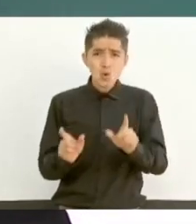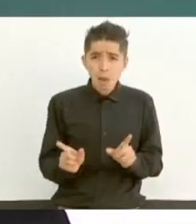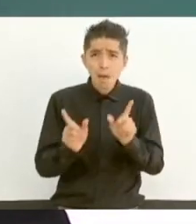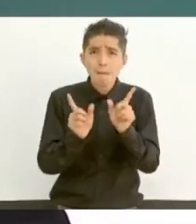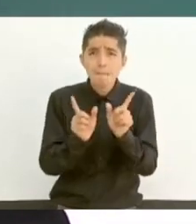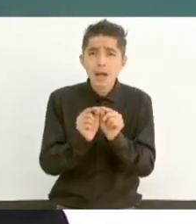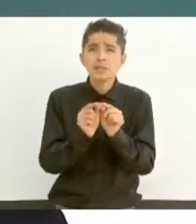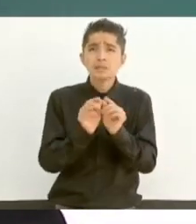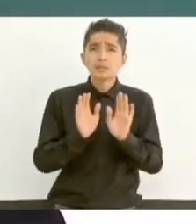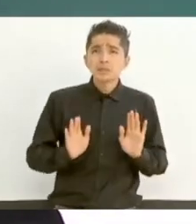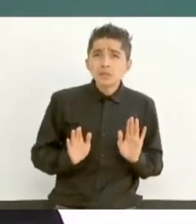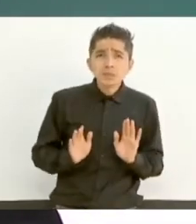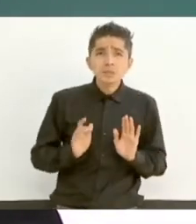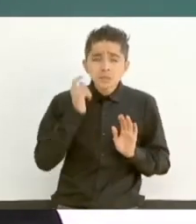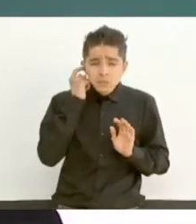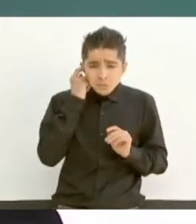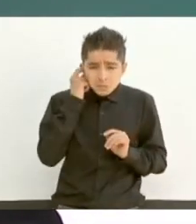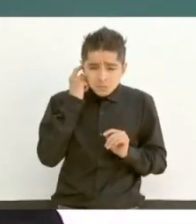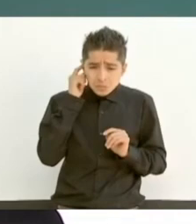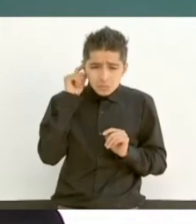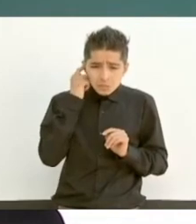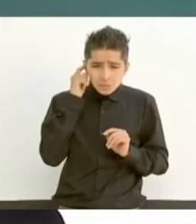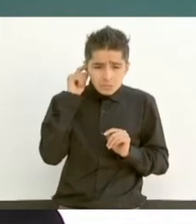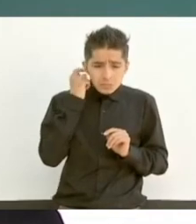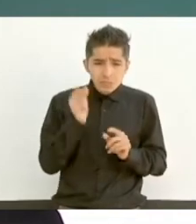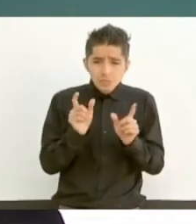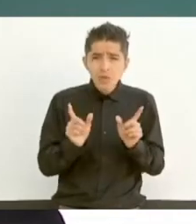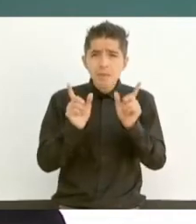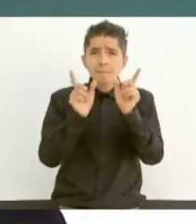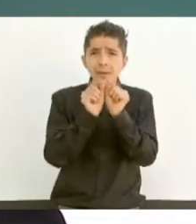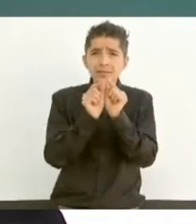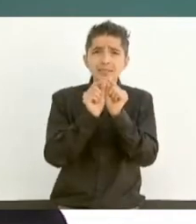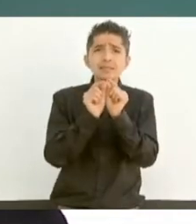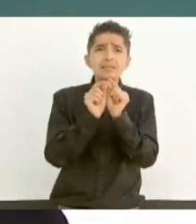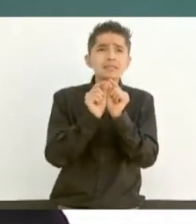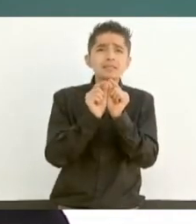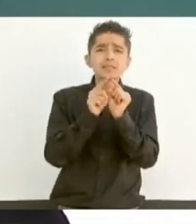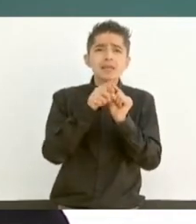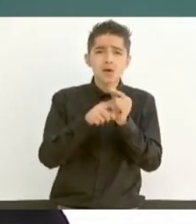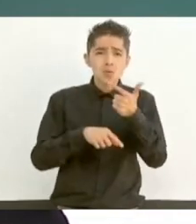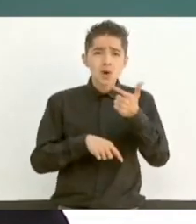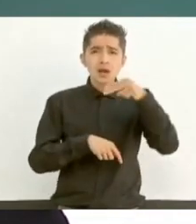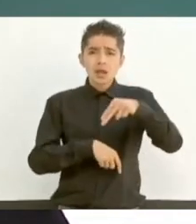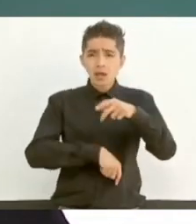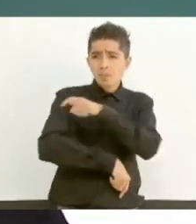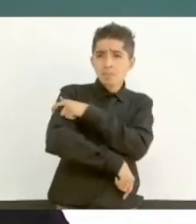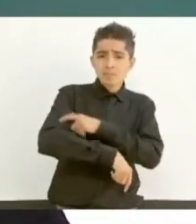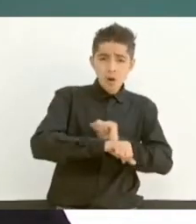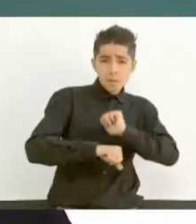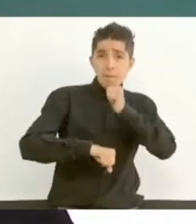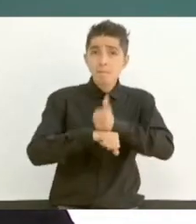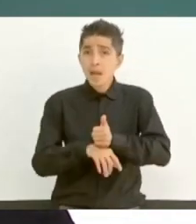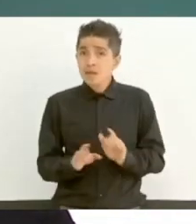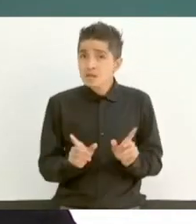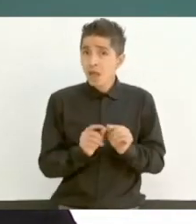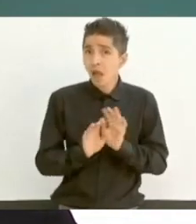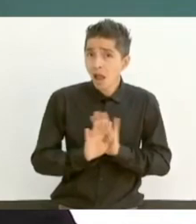presencia de la Guardia Nacional y de la